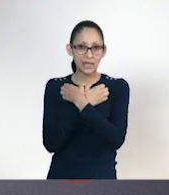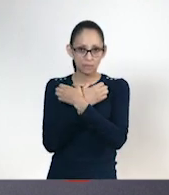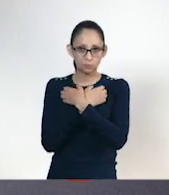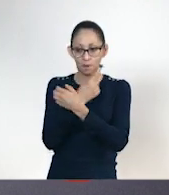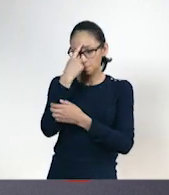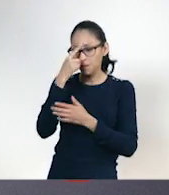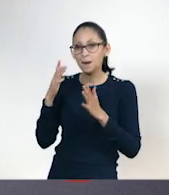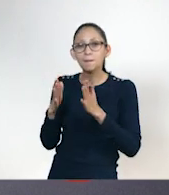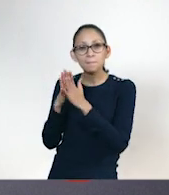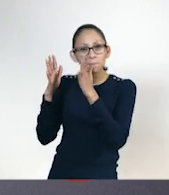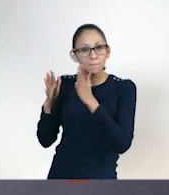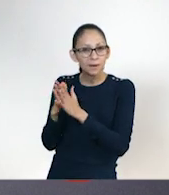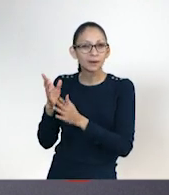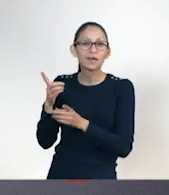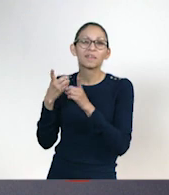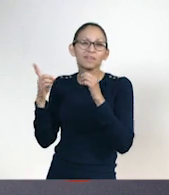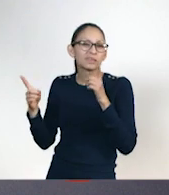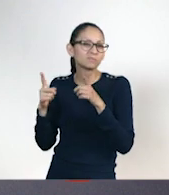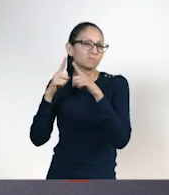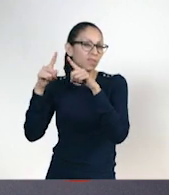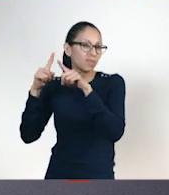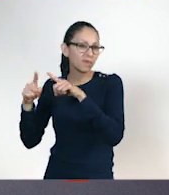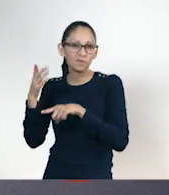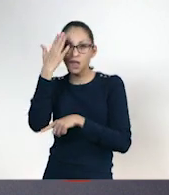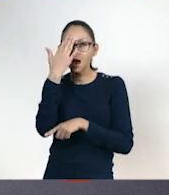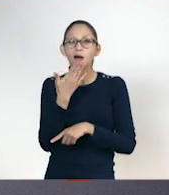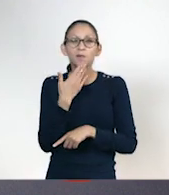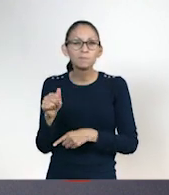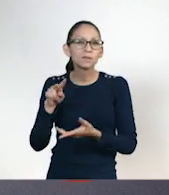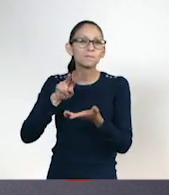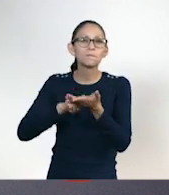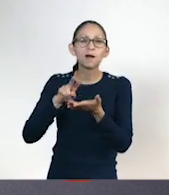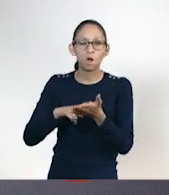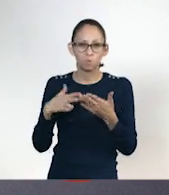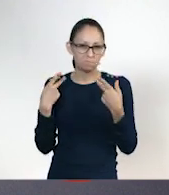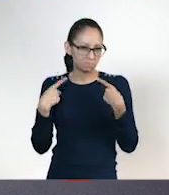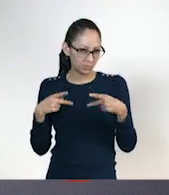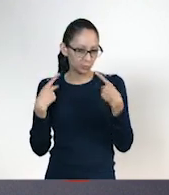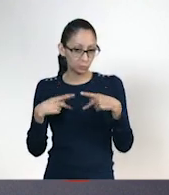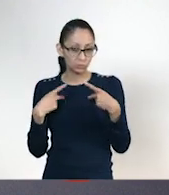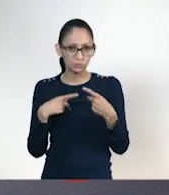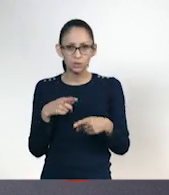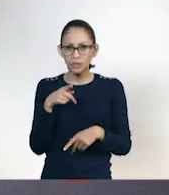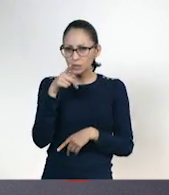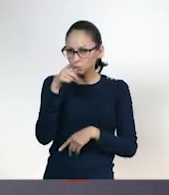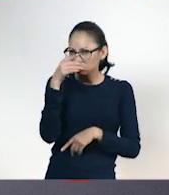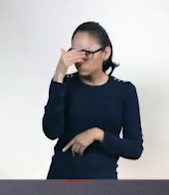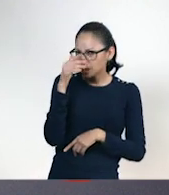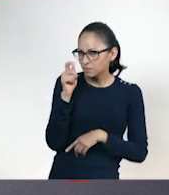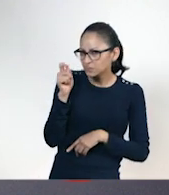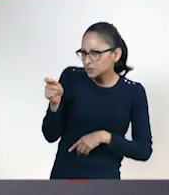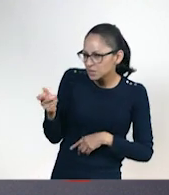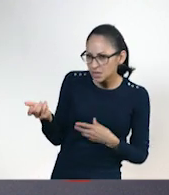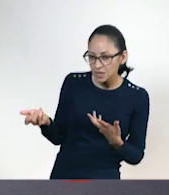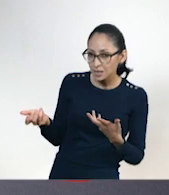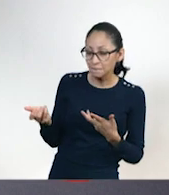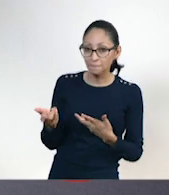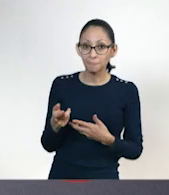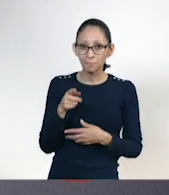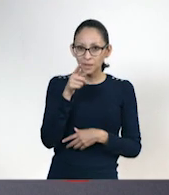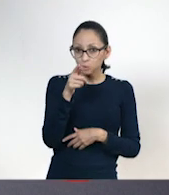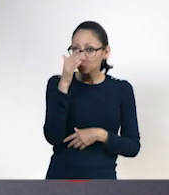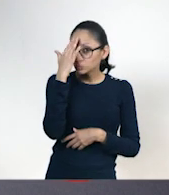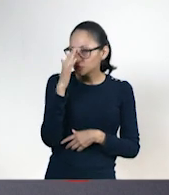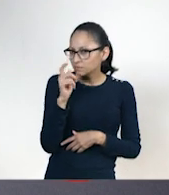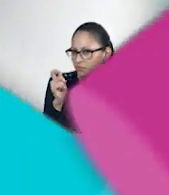participación y el desarrollo de habilidades y valores humanos. ¿Sabías qué? ¿Qué? ¿Sabías